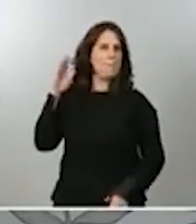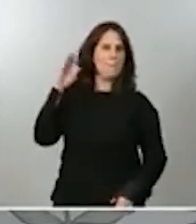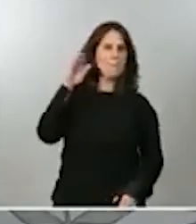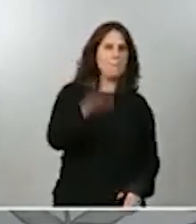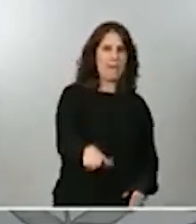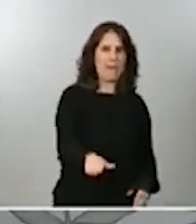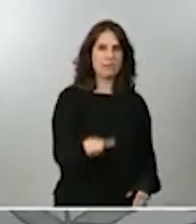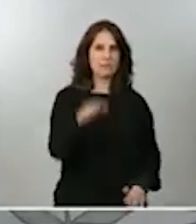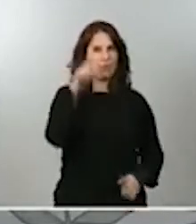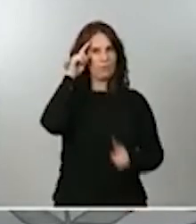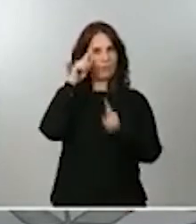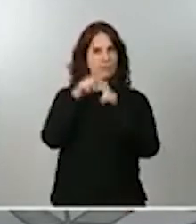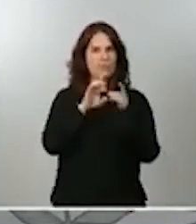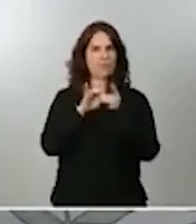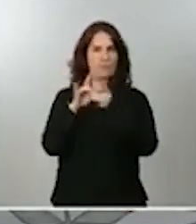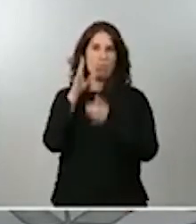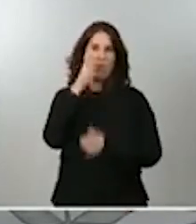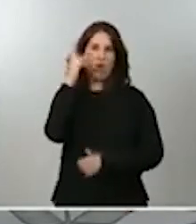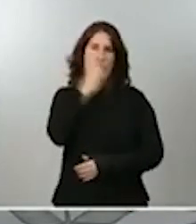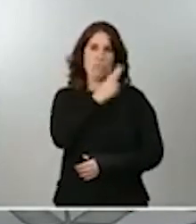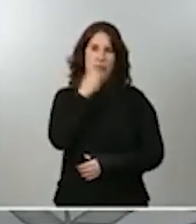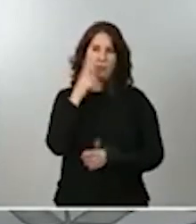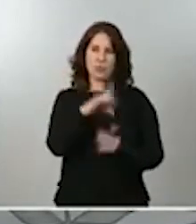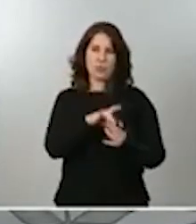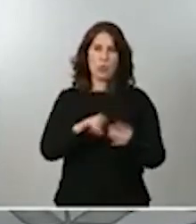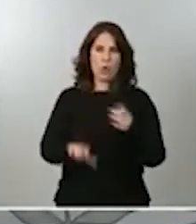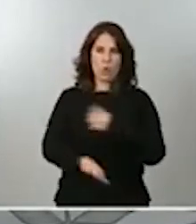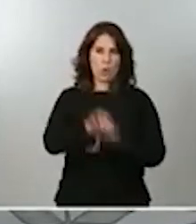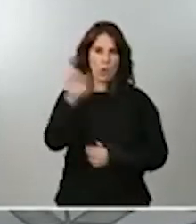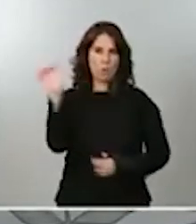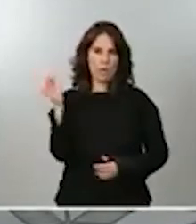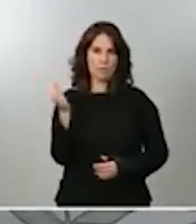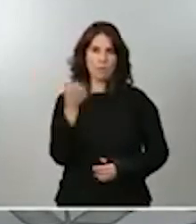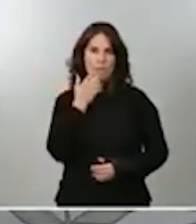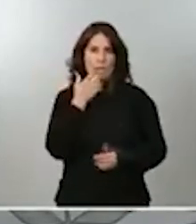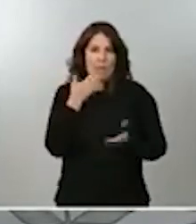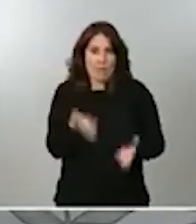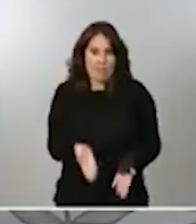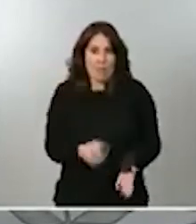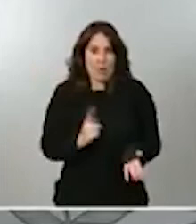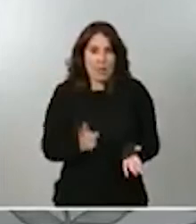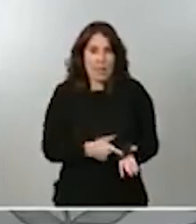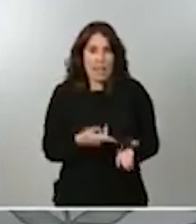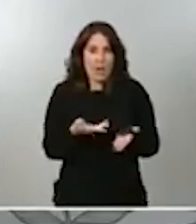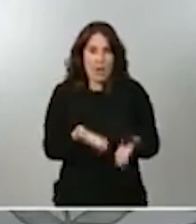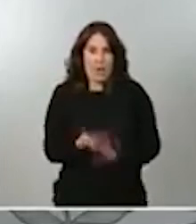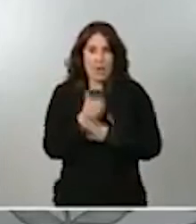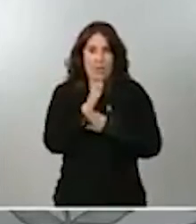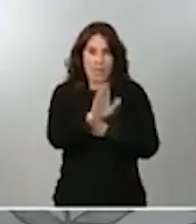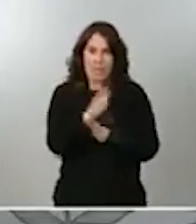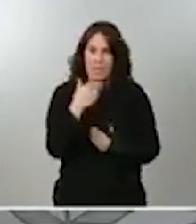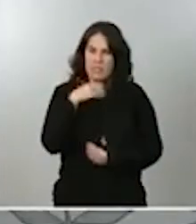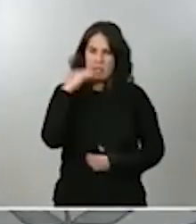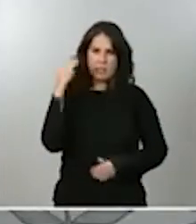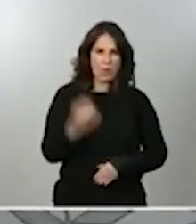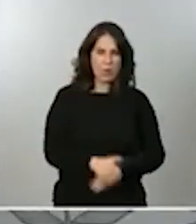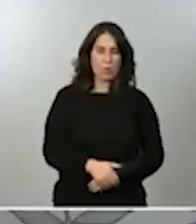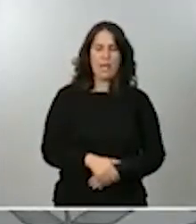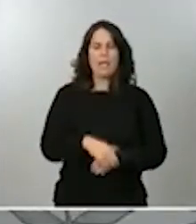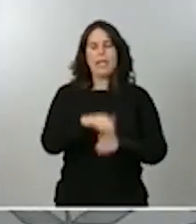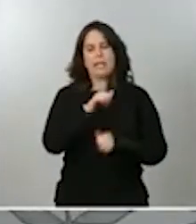Europea entre ellos presentar esta ley que hoy ya se cumple con este hito. Espero que con la aprobación en los próximos meses